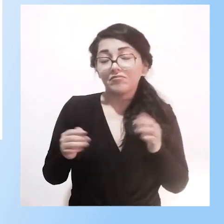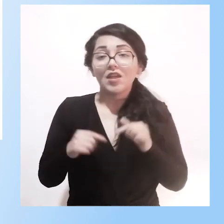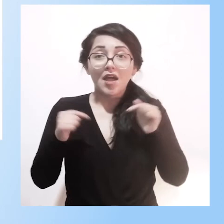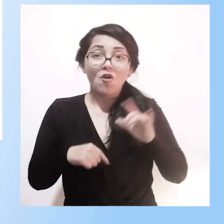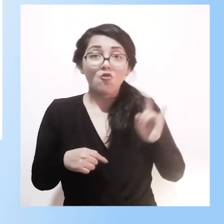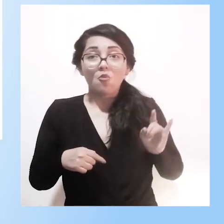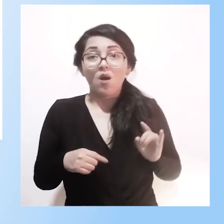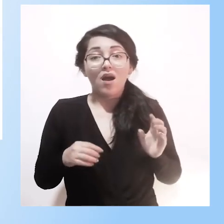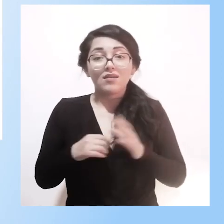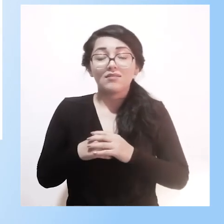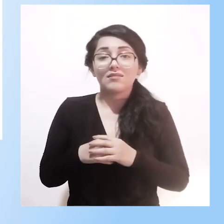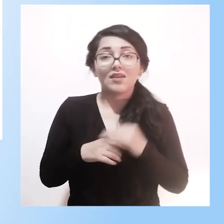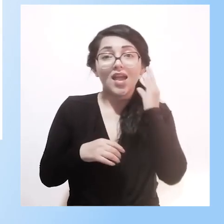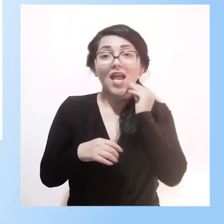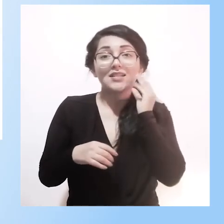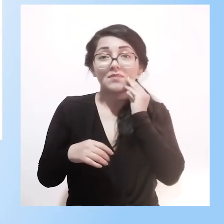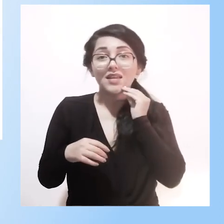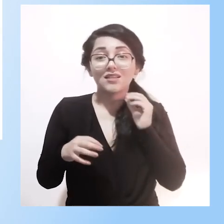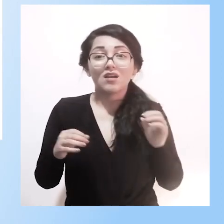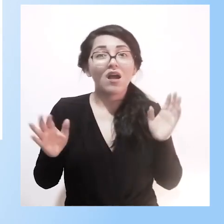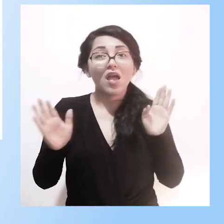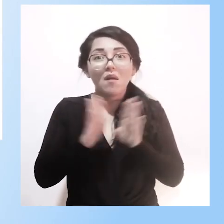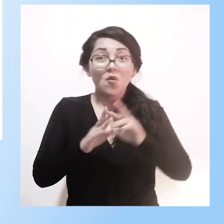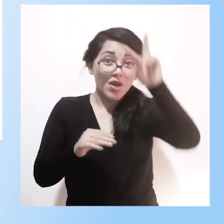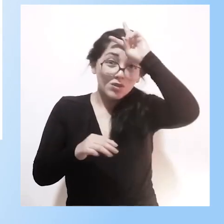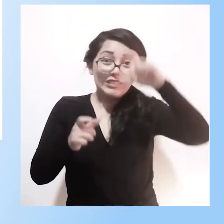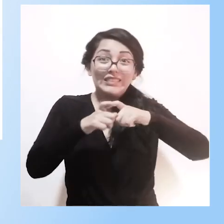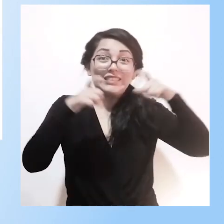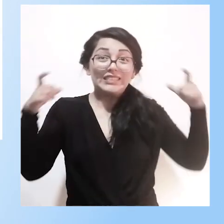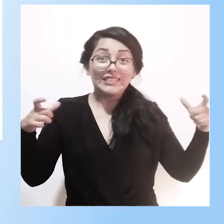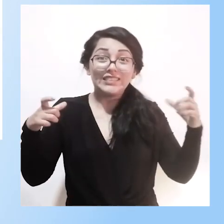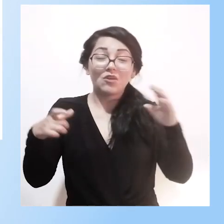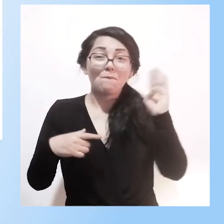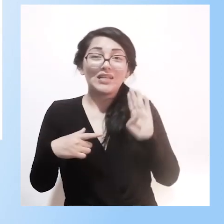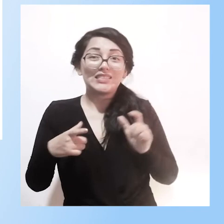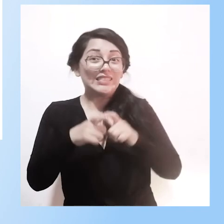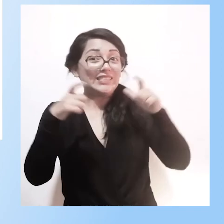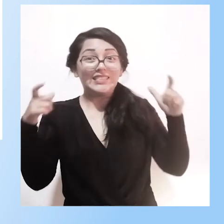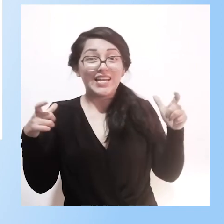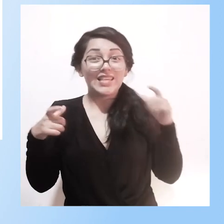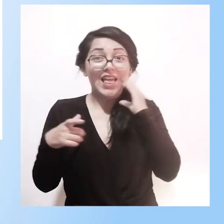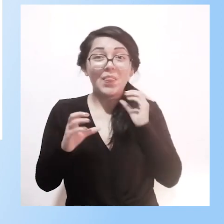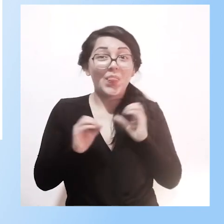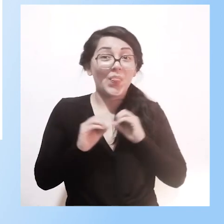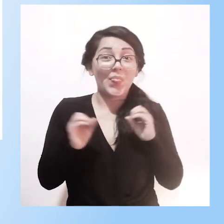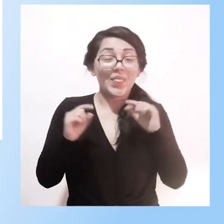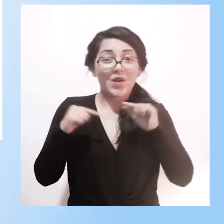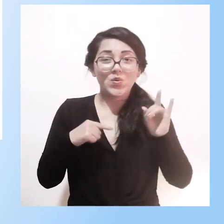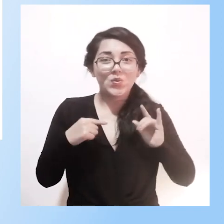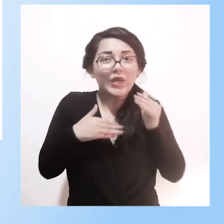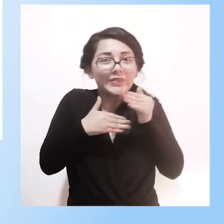en países gigantescos como Perú, como Brasil. pero